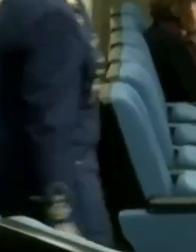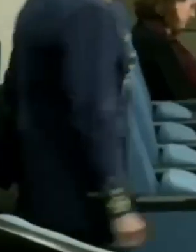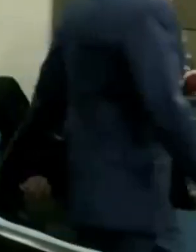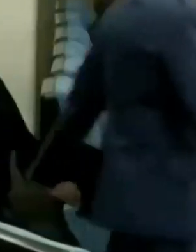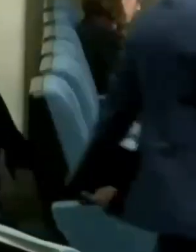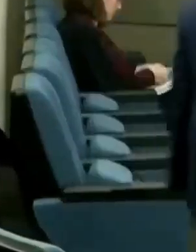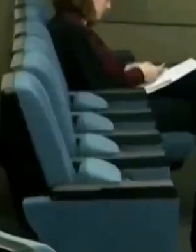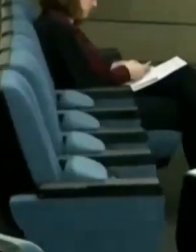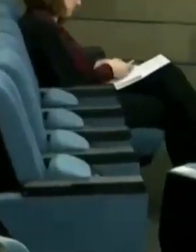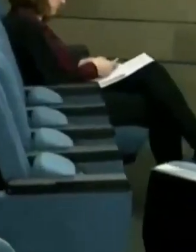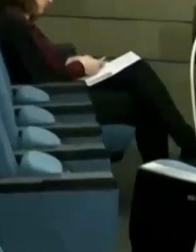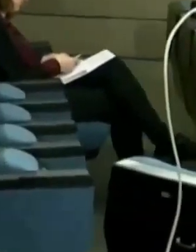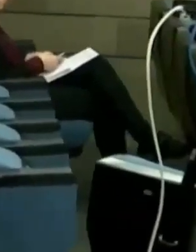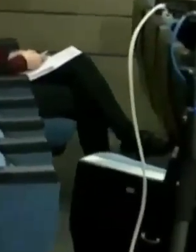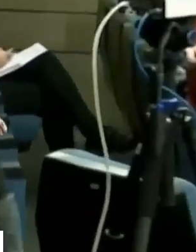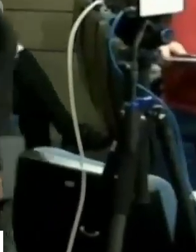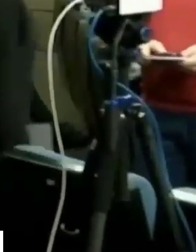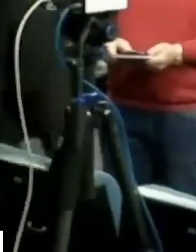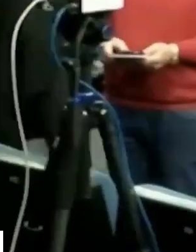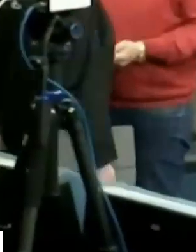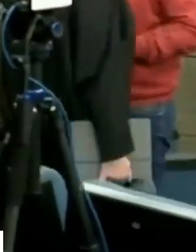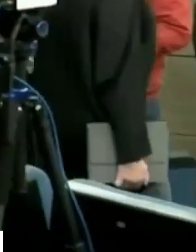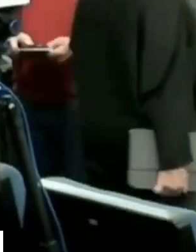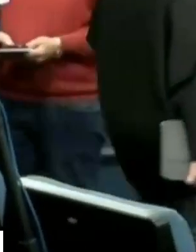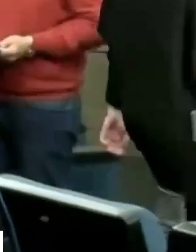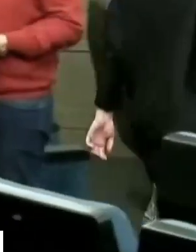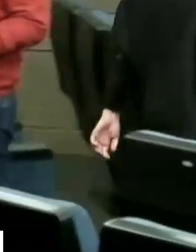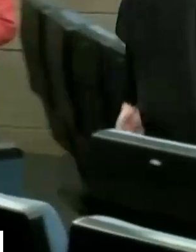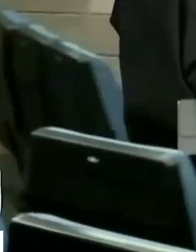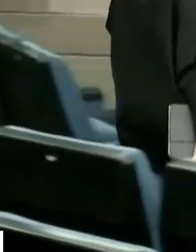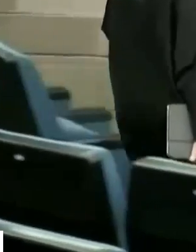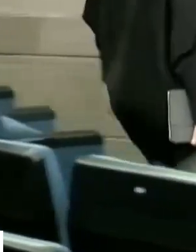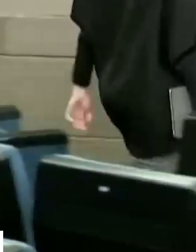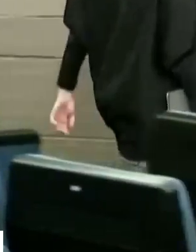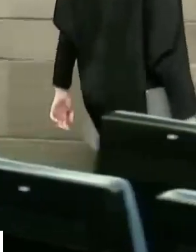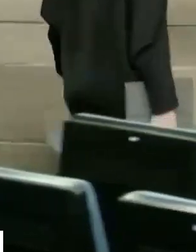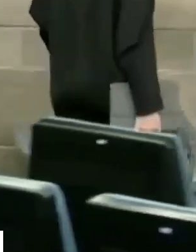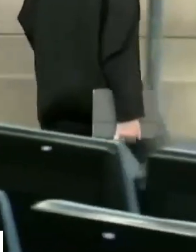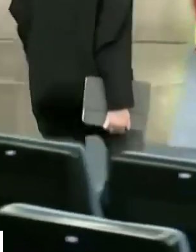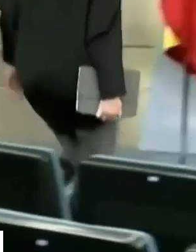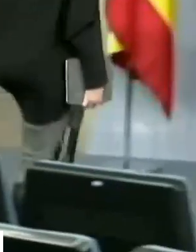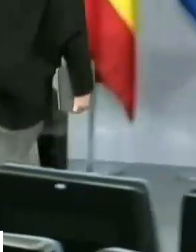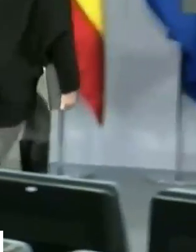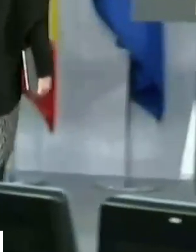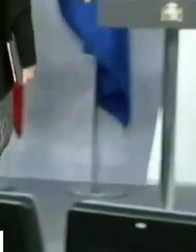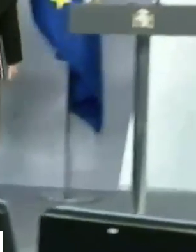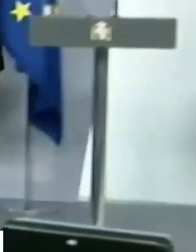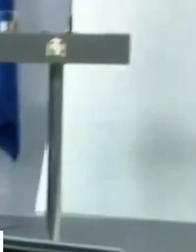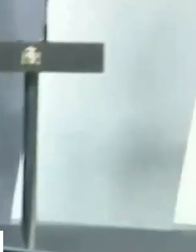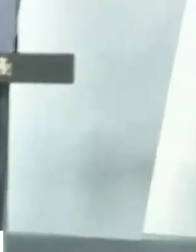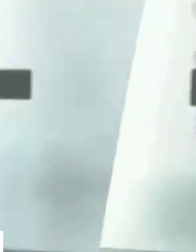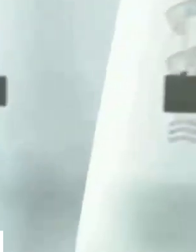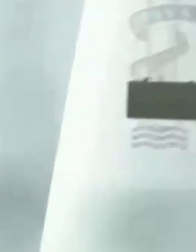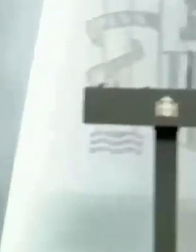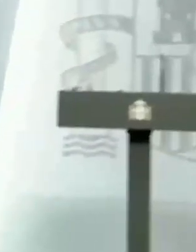Hola, muy buenos días. Buenos días a todos. Buenos días, doctora. Buenos días. Comisario, muy buenos días.